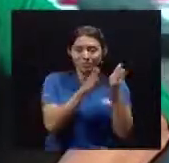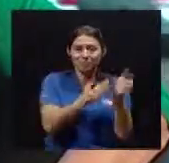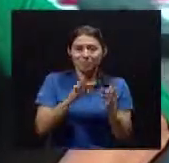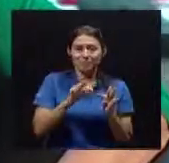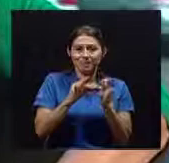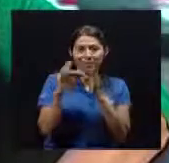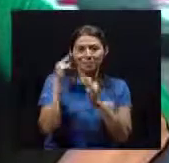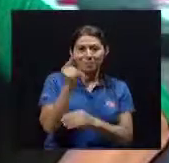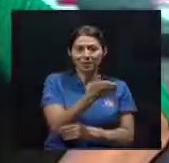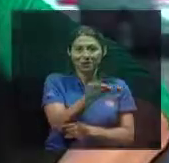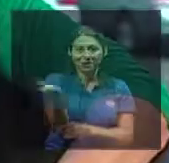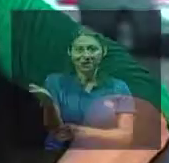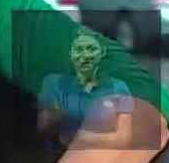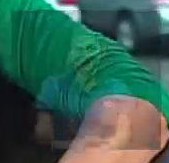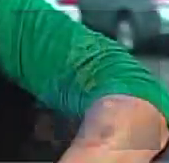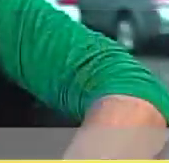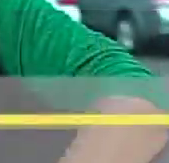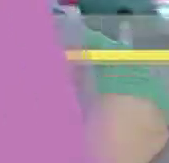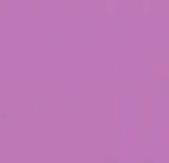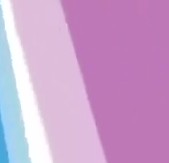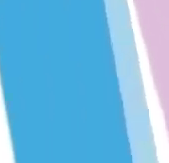preparado Especialmente Para ustedes